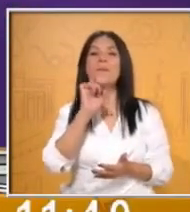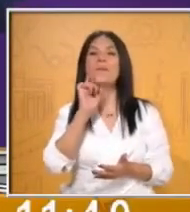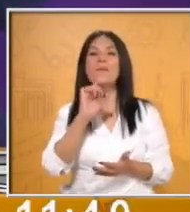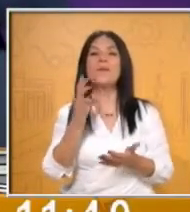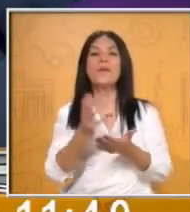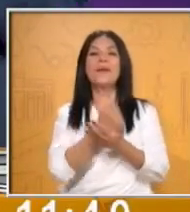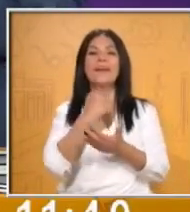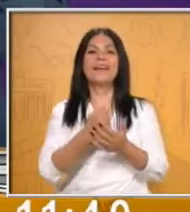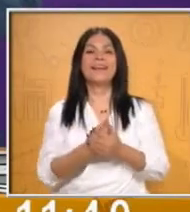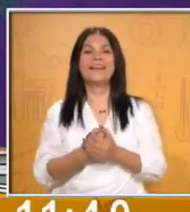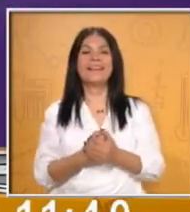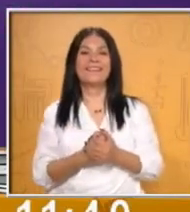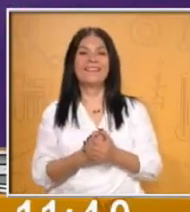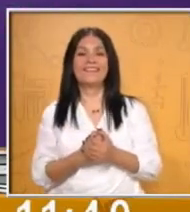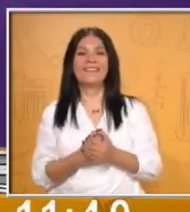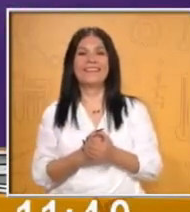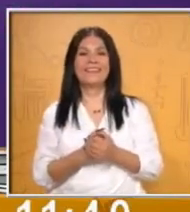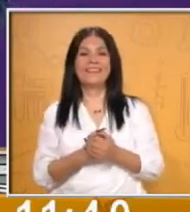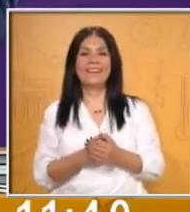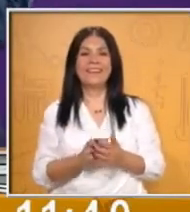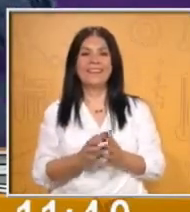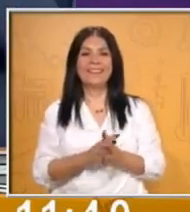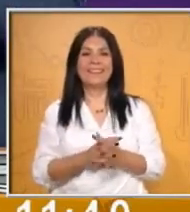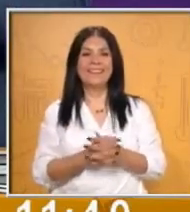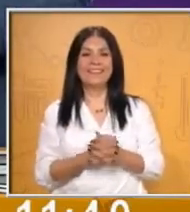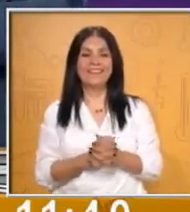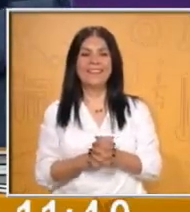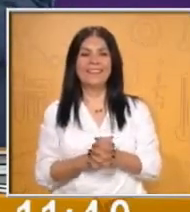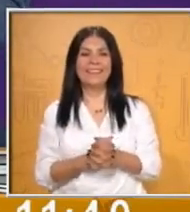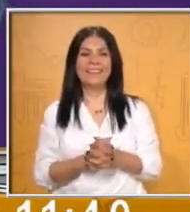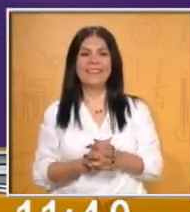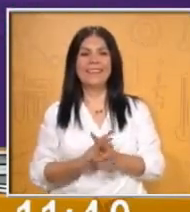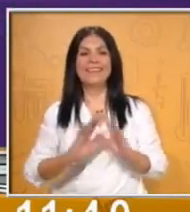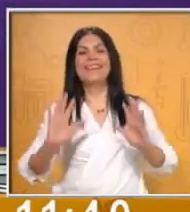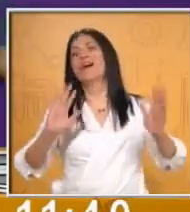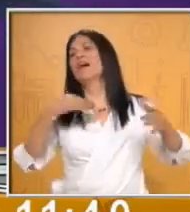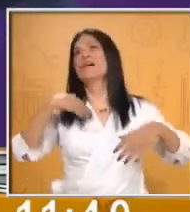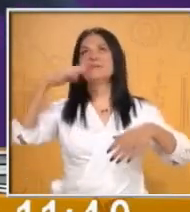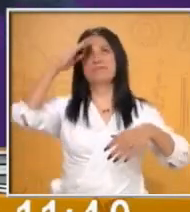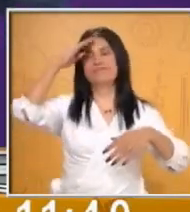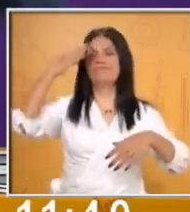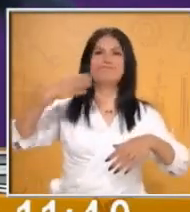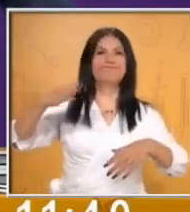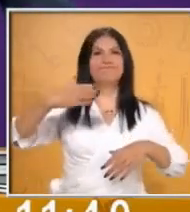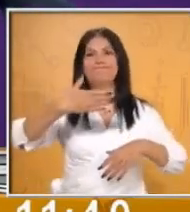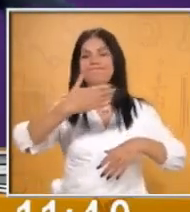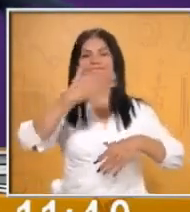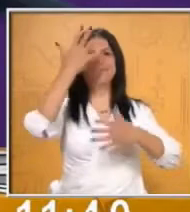Rayos, me ganó. Es que se me ahogaron las ideas con tantos pescados, maestra.